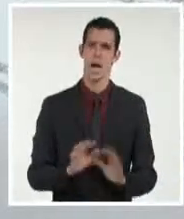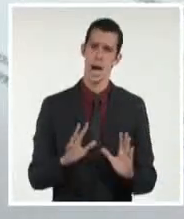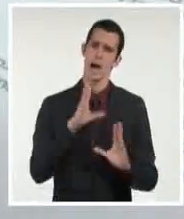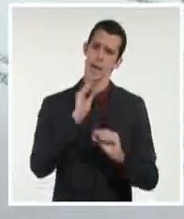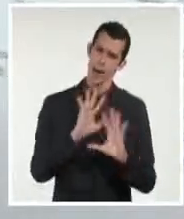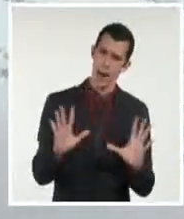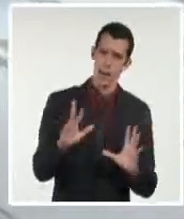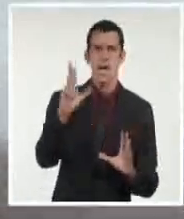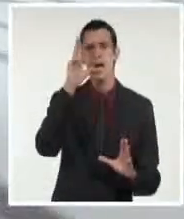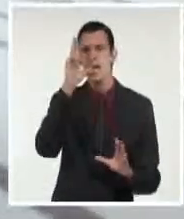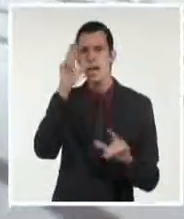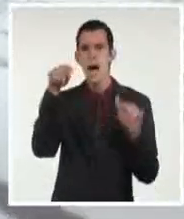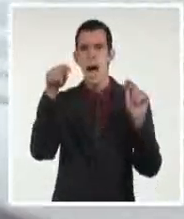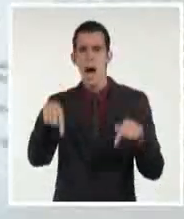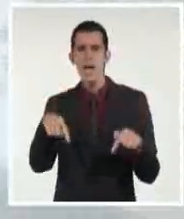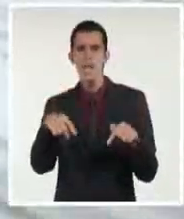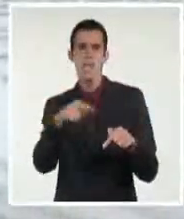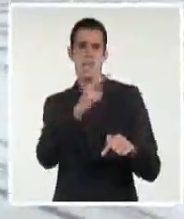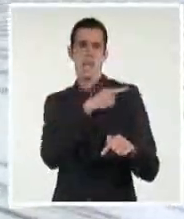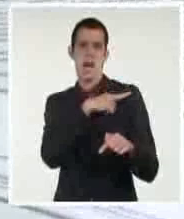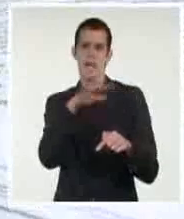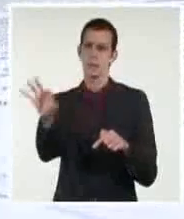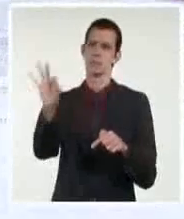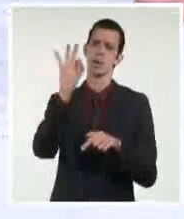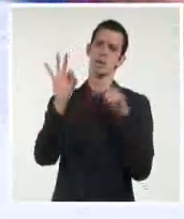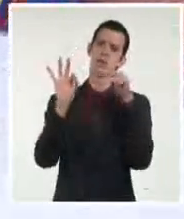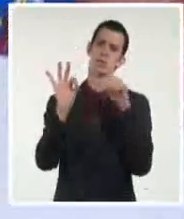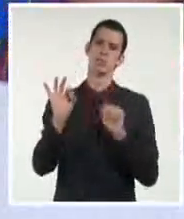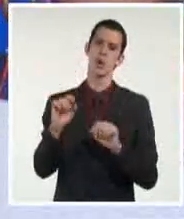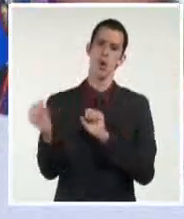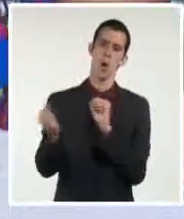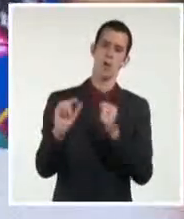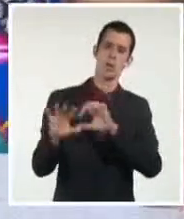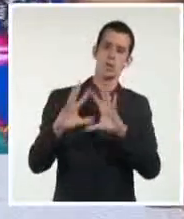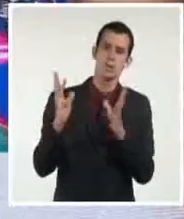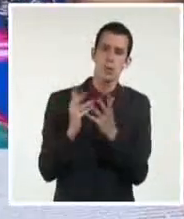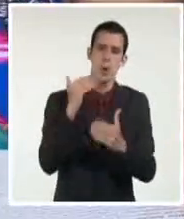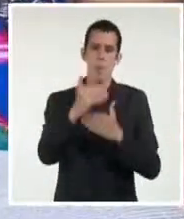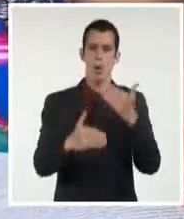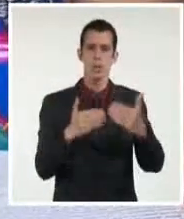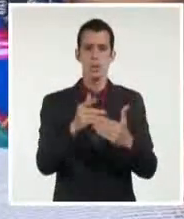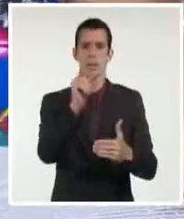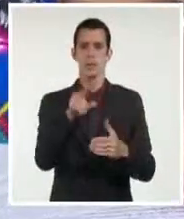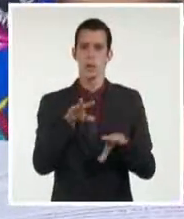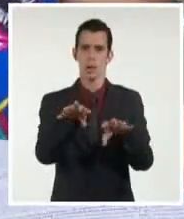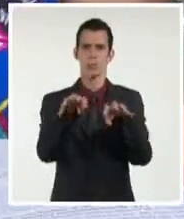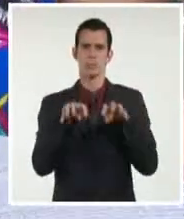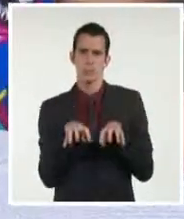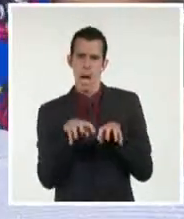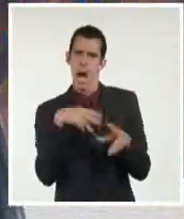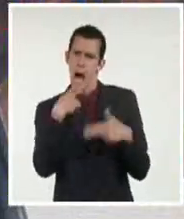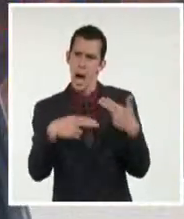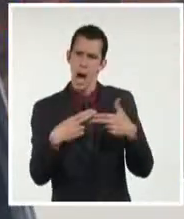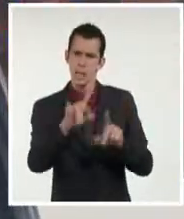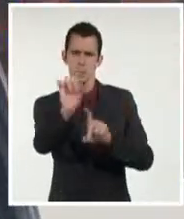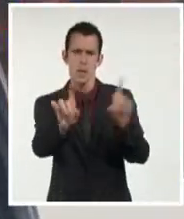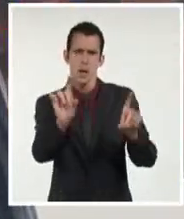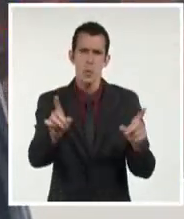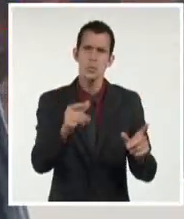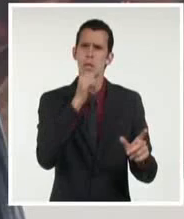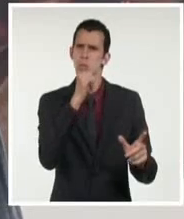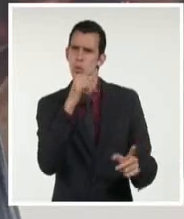rol esencial. Los supervisores son ciudadanos cubanos de reconocido concepto público